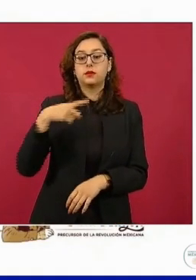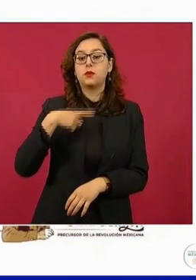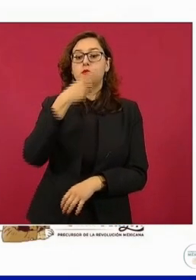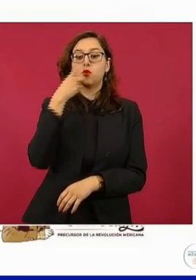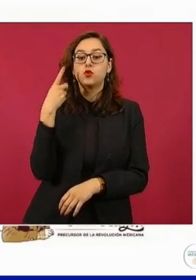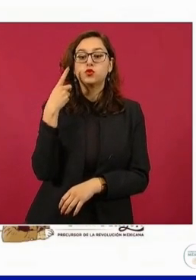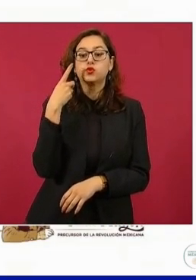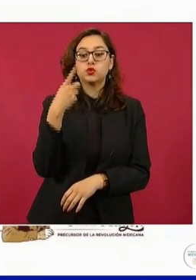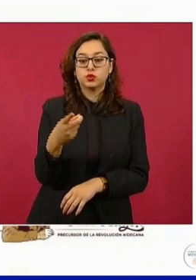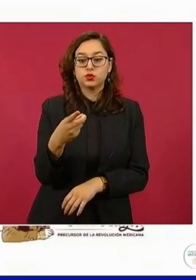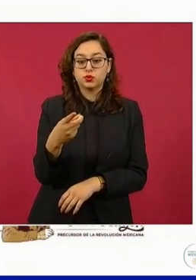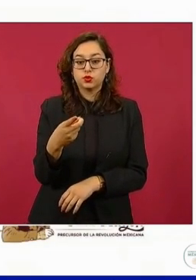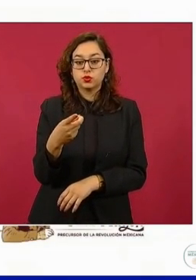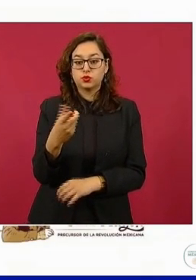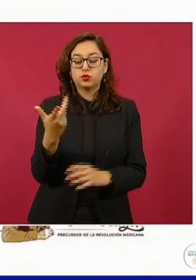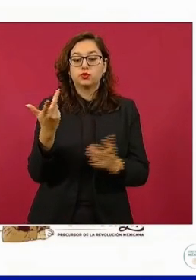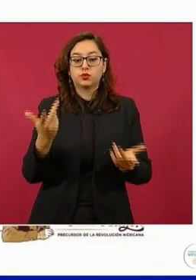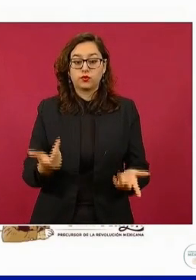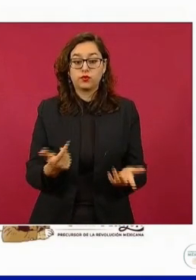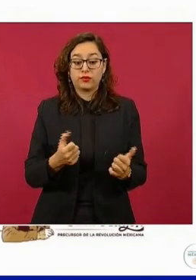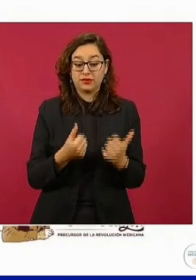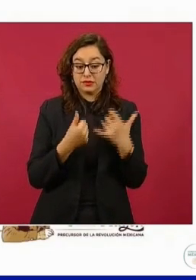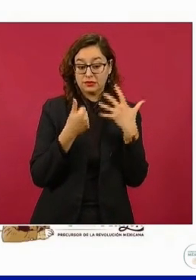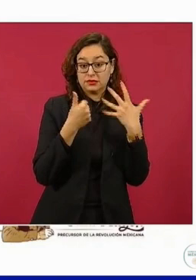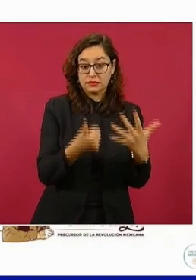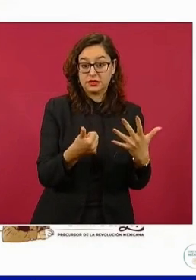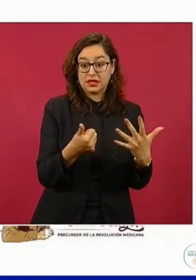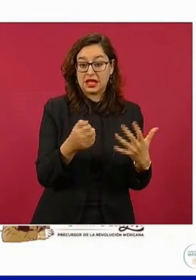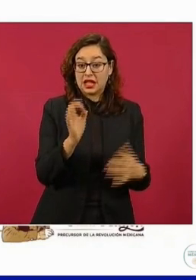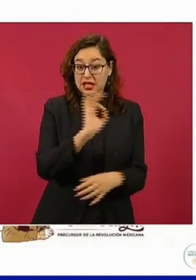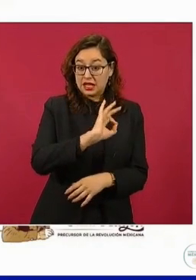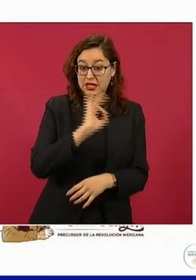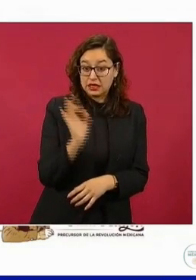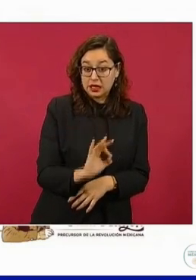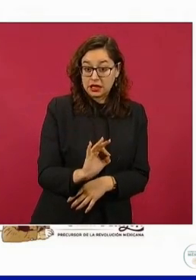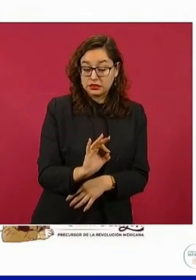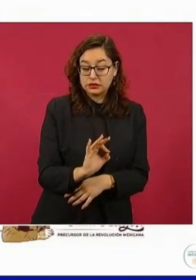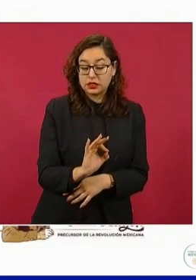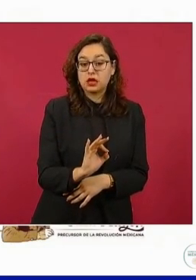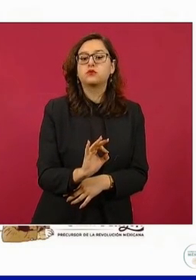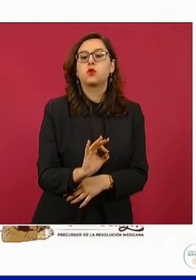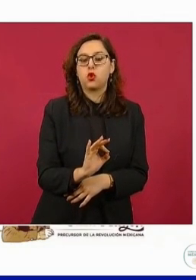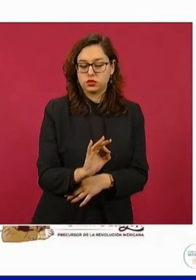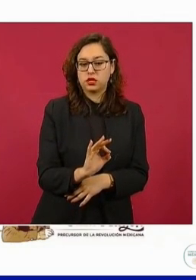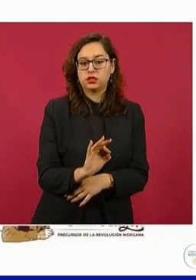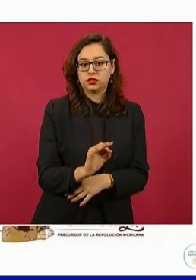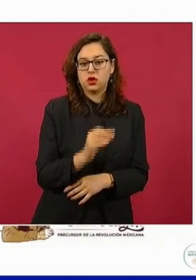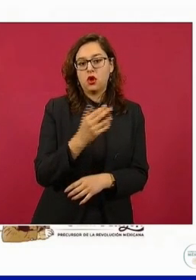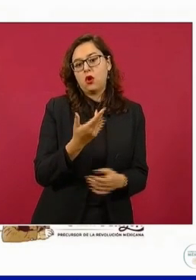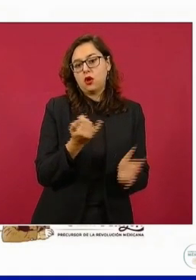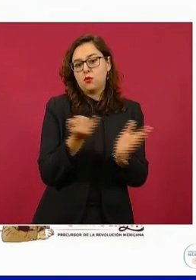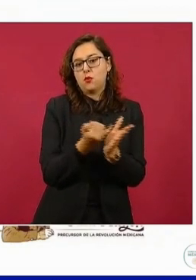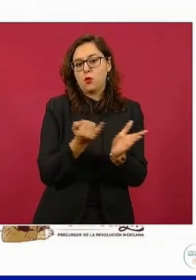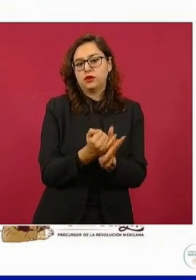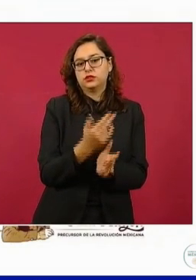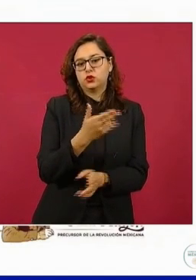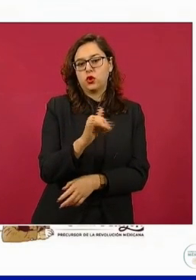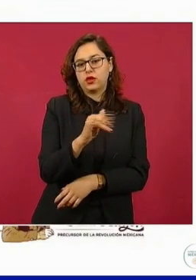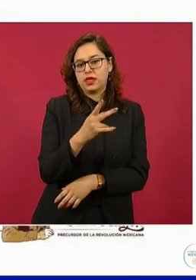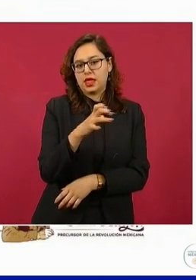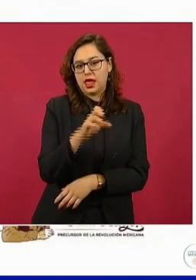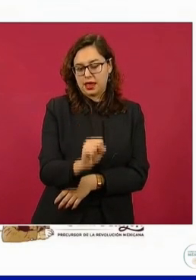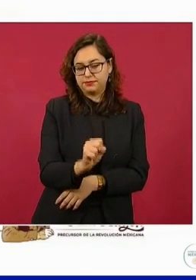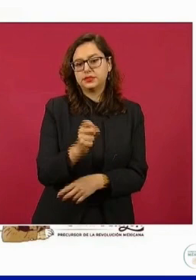poquito más del 6 por ciento es lo único que se está cobrando de IEPS prácticamente